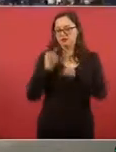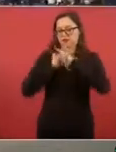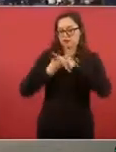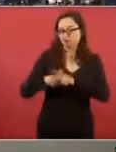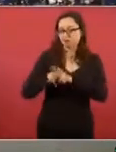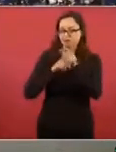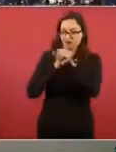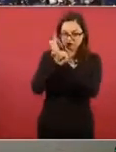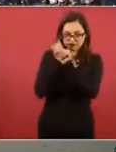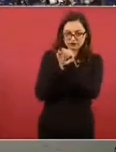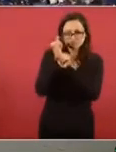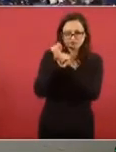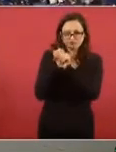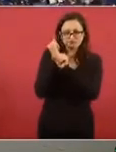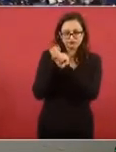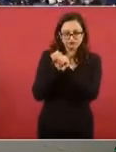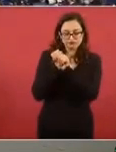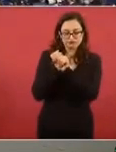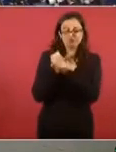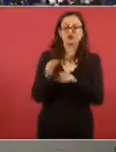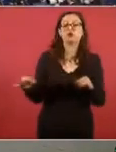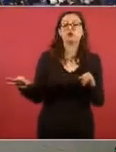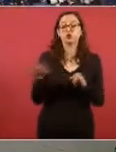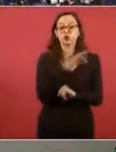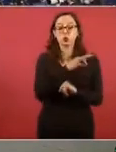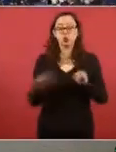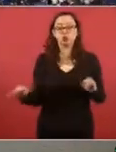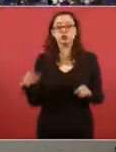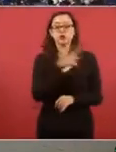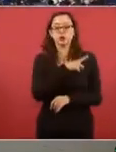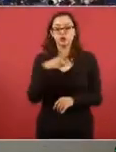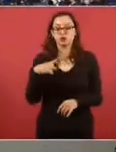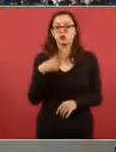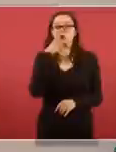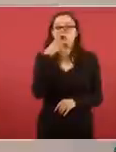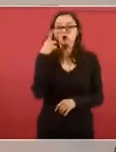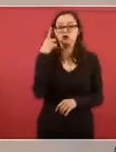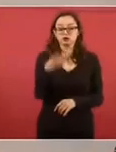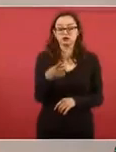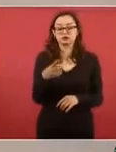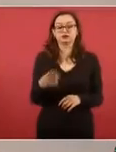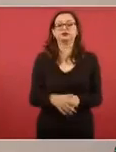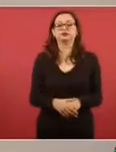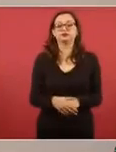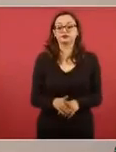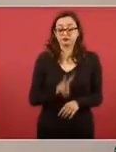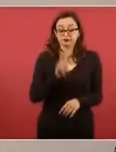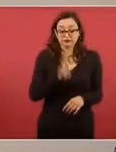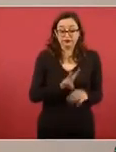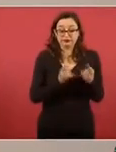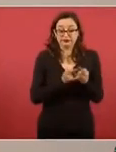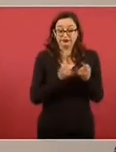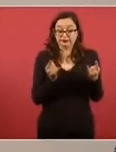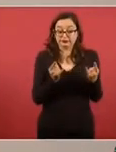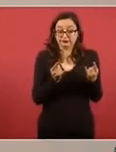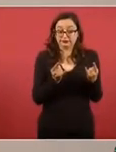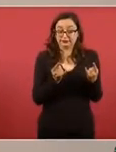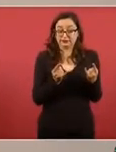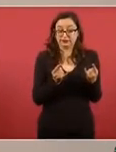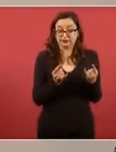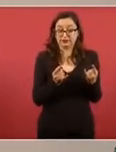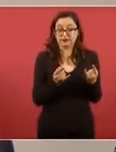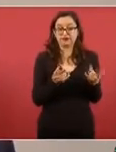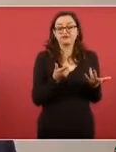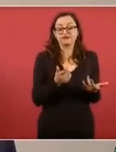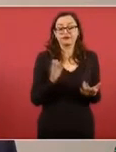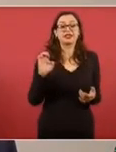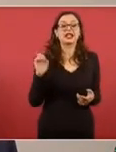desde el más alto nivel del gobierno que ocultó la verdad de los hechos, alteró las escenas del crimen,